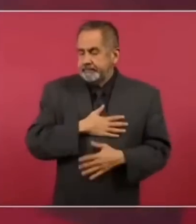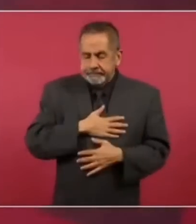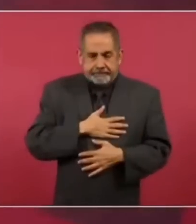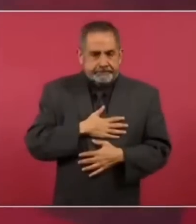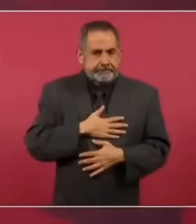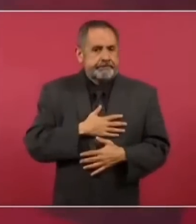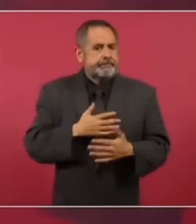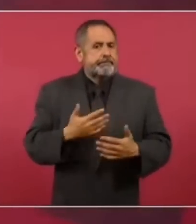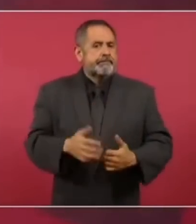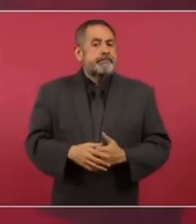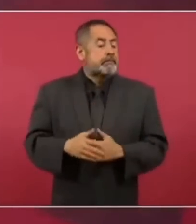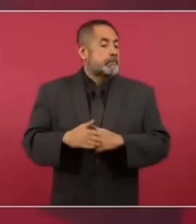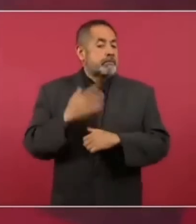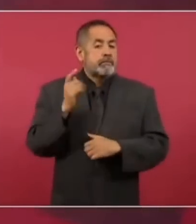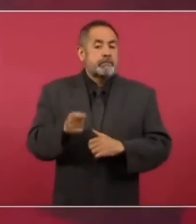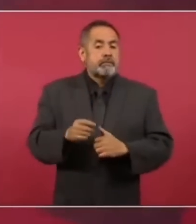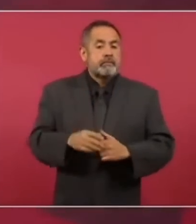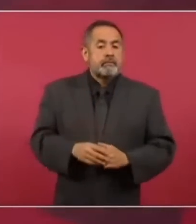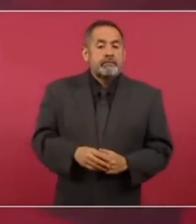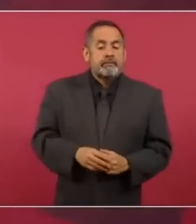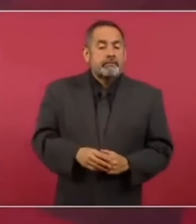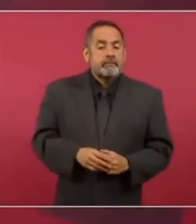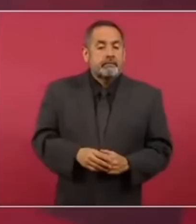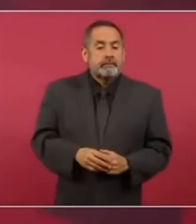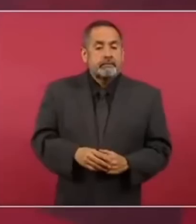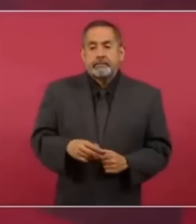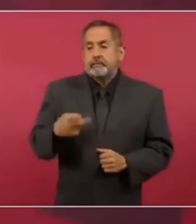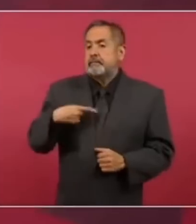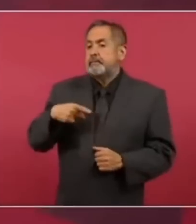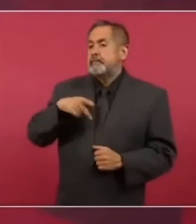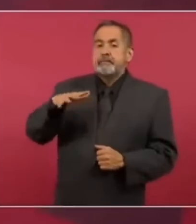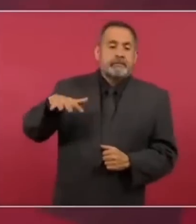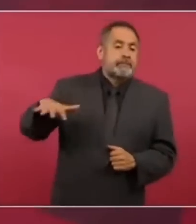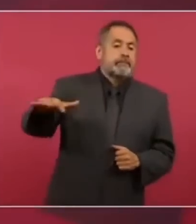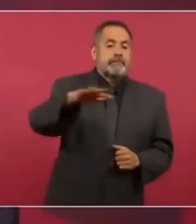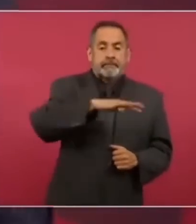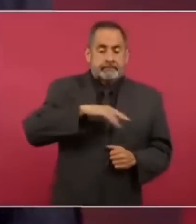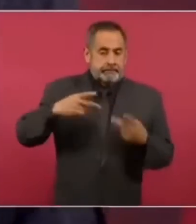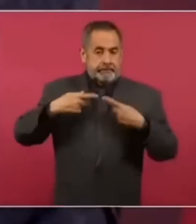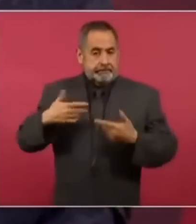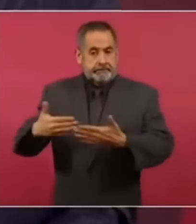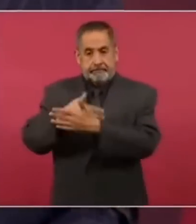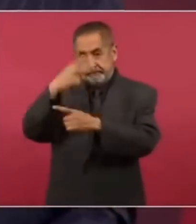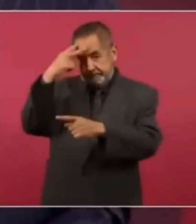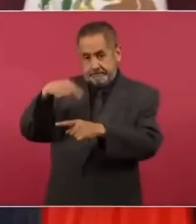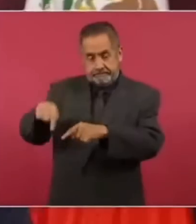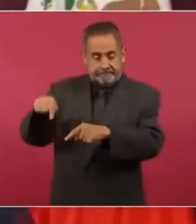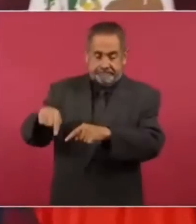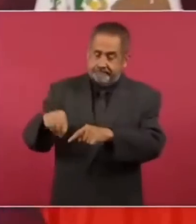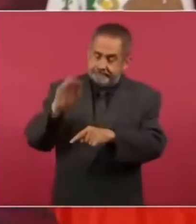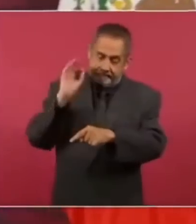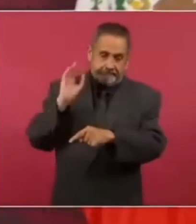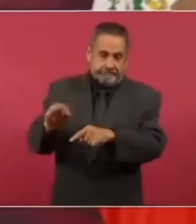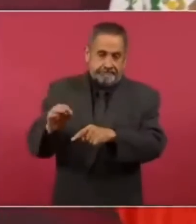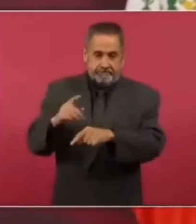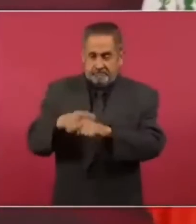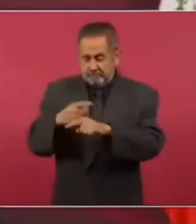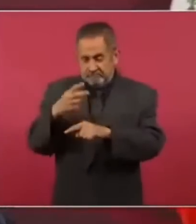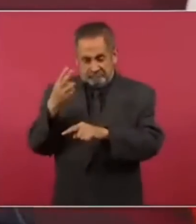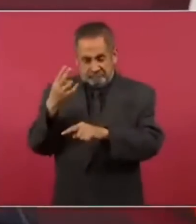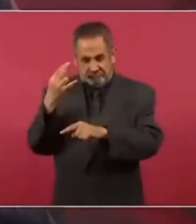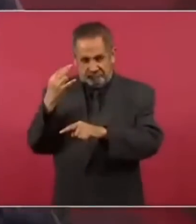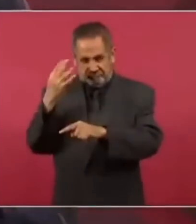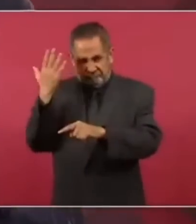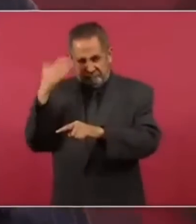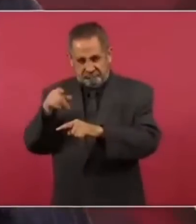porque el pueblo de México es mucha pieza